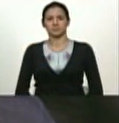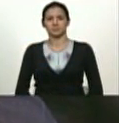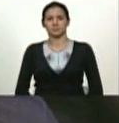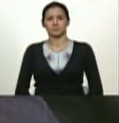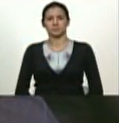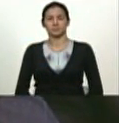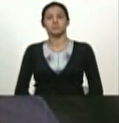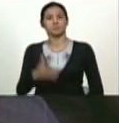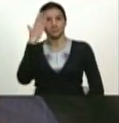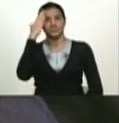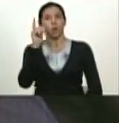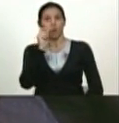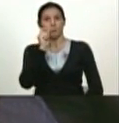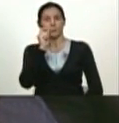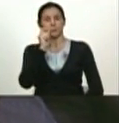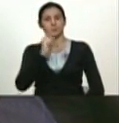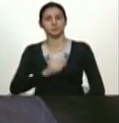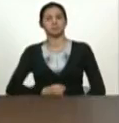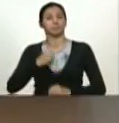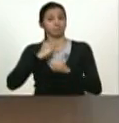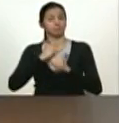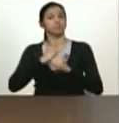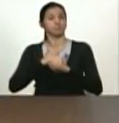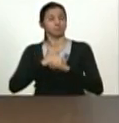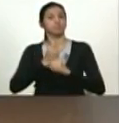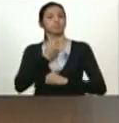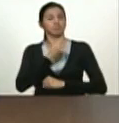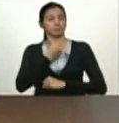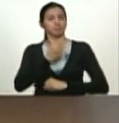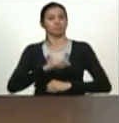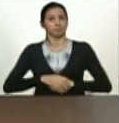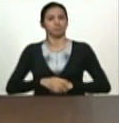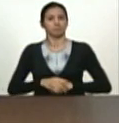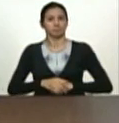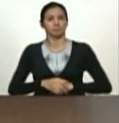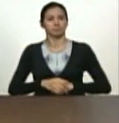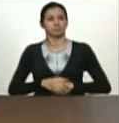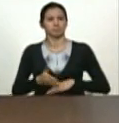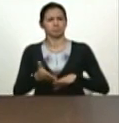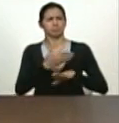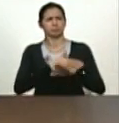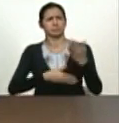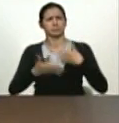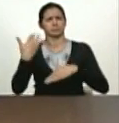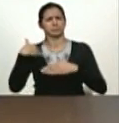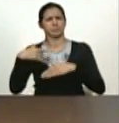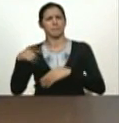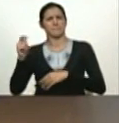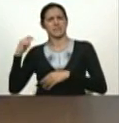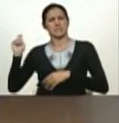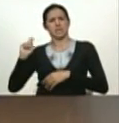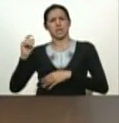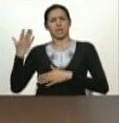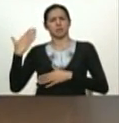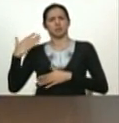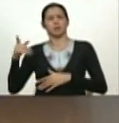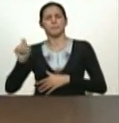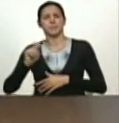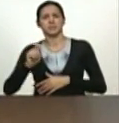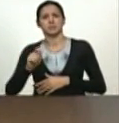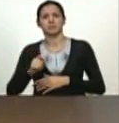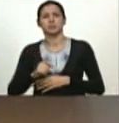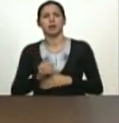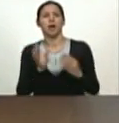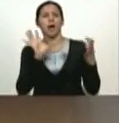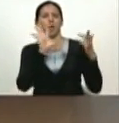sabemos que es un hombre de trabajo hicimos unos acuerdos hace unos meses atrás con Fede